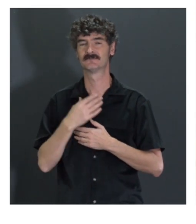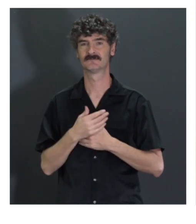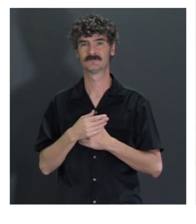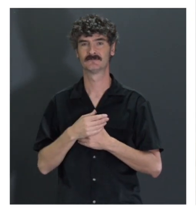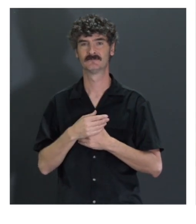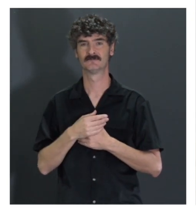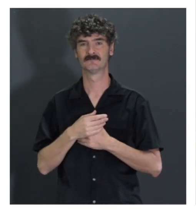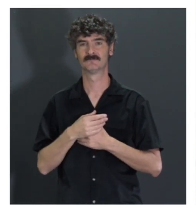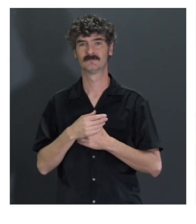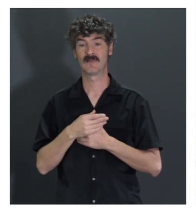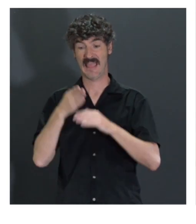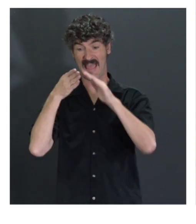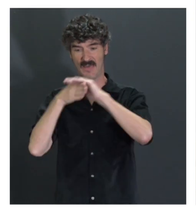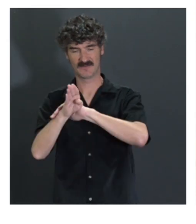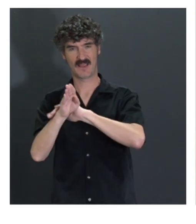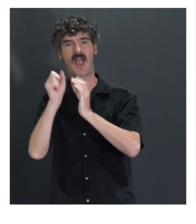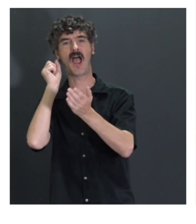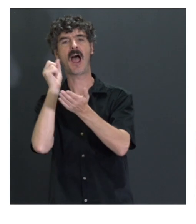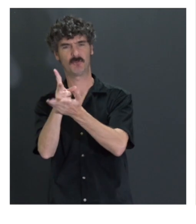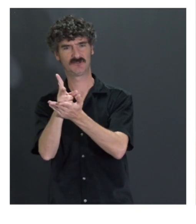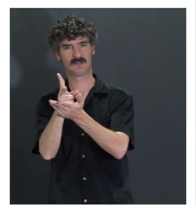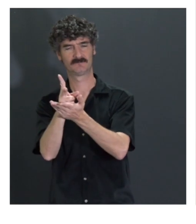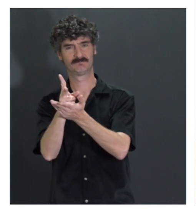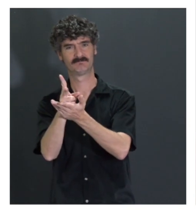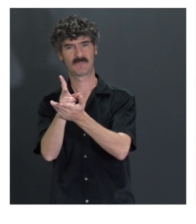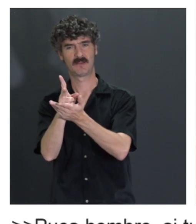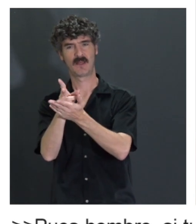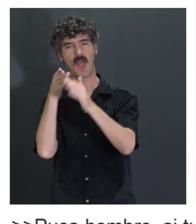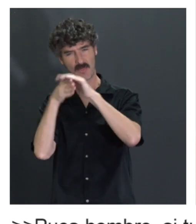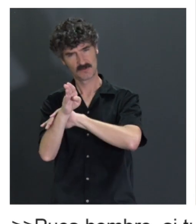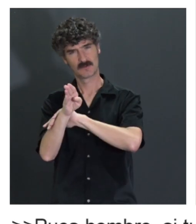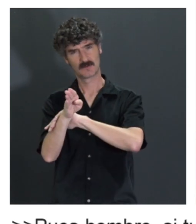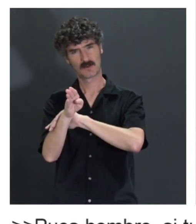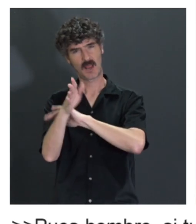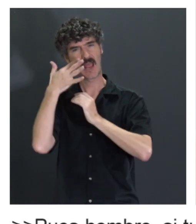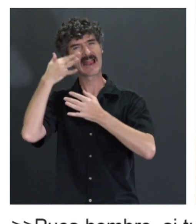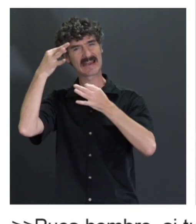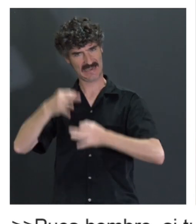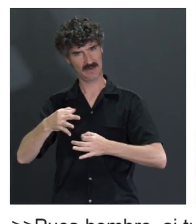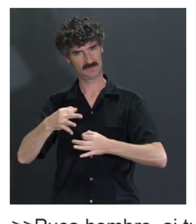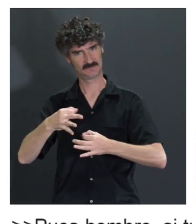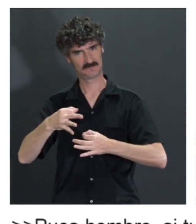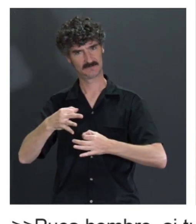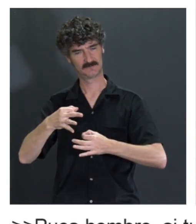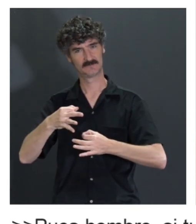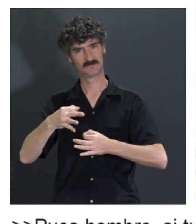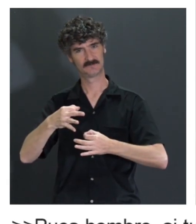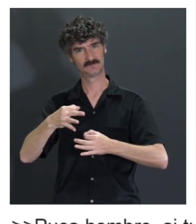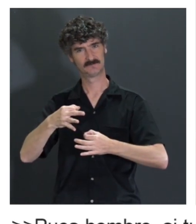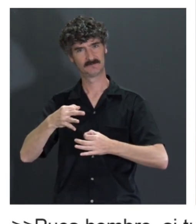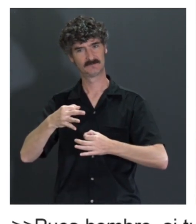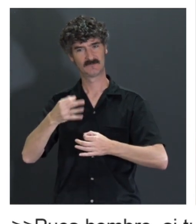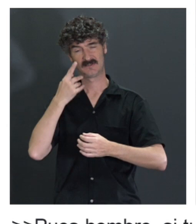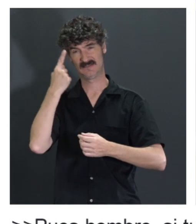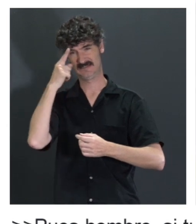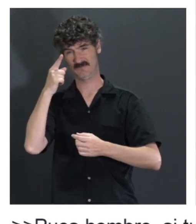se apostase por la accesibilidad y se apostase por la accesibilidad real porque hablábamos de las sombras y